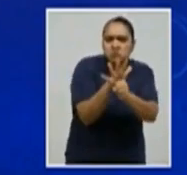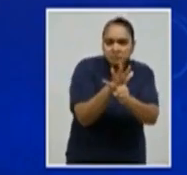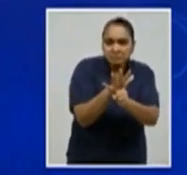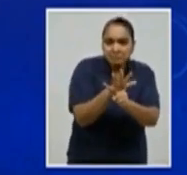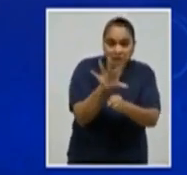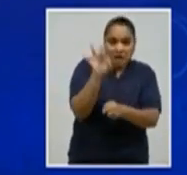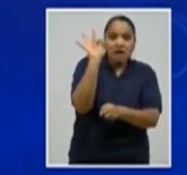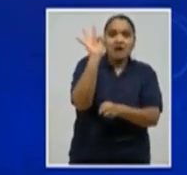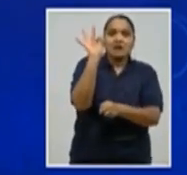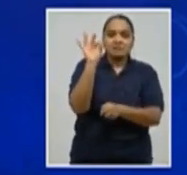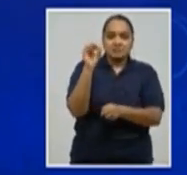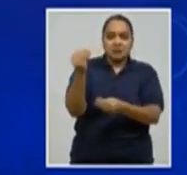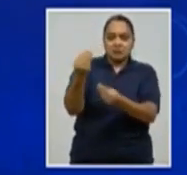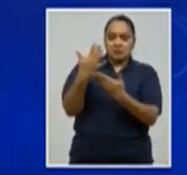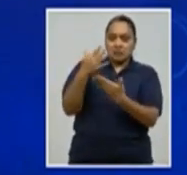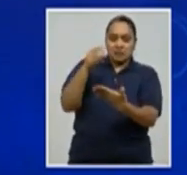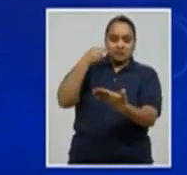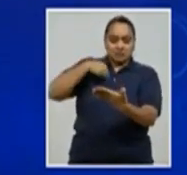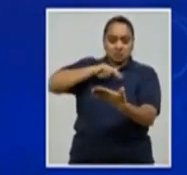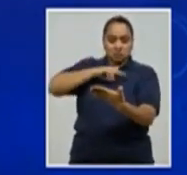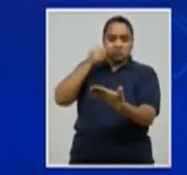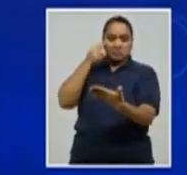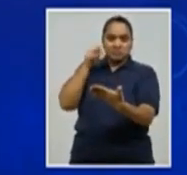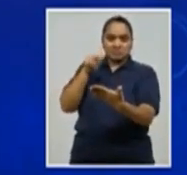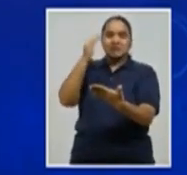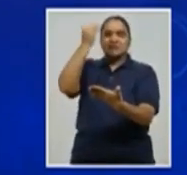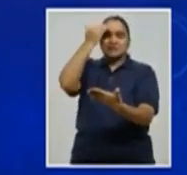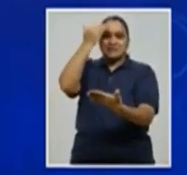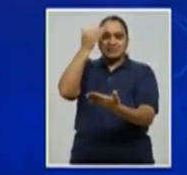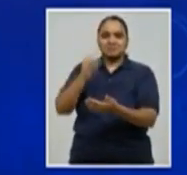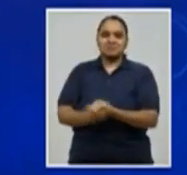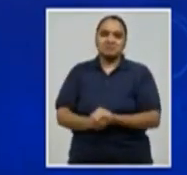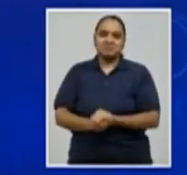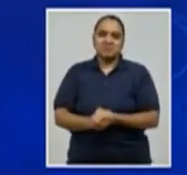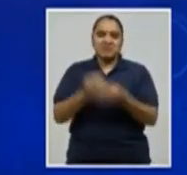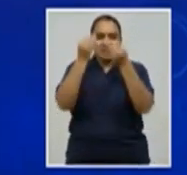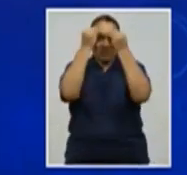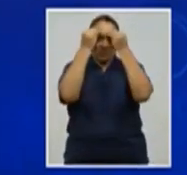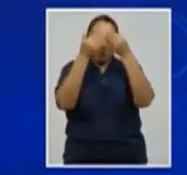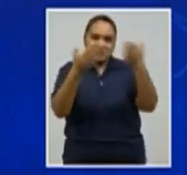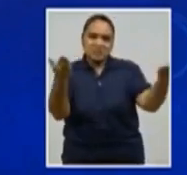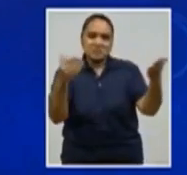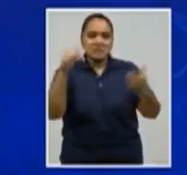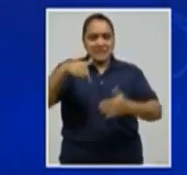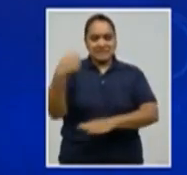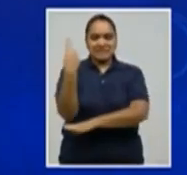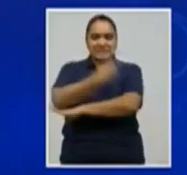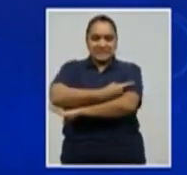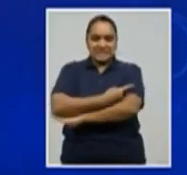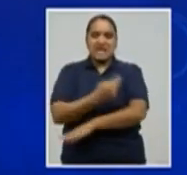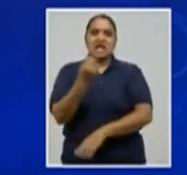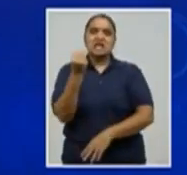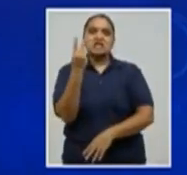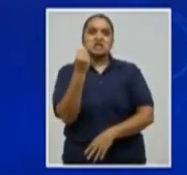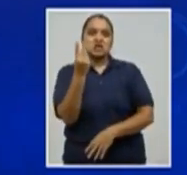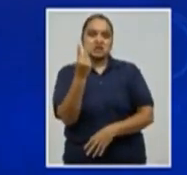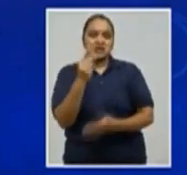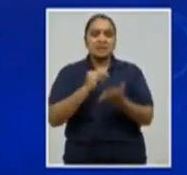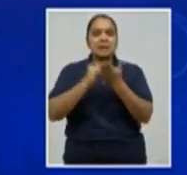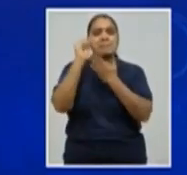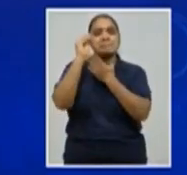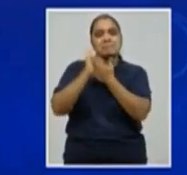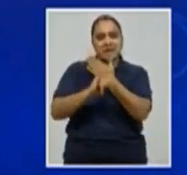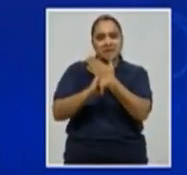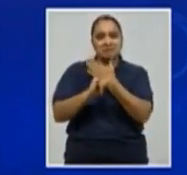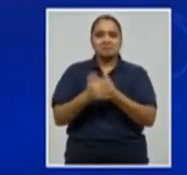sospechosos por coronavirus COVID-19. Esa es la información para hoy, 12 de mayo,